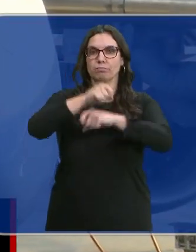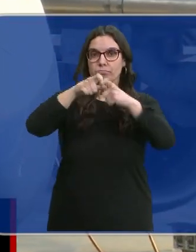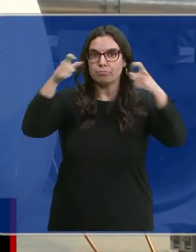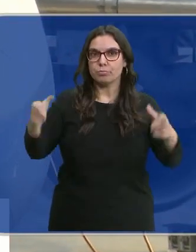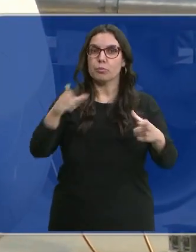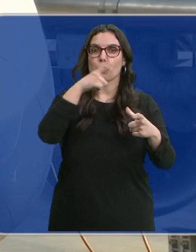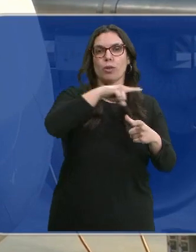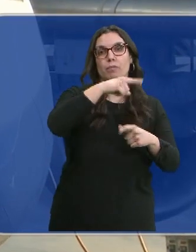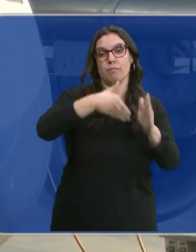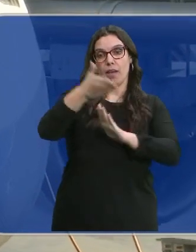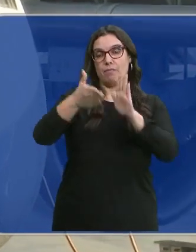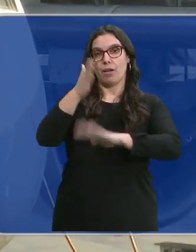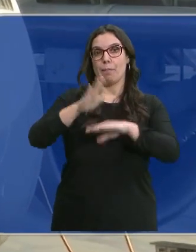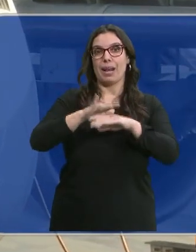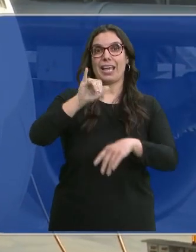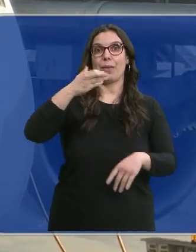su integración en Iberia.